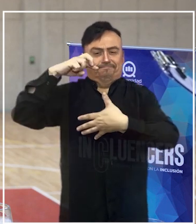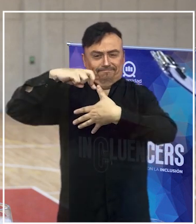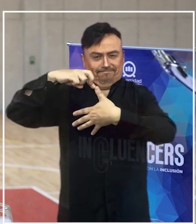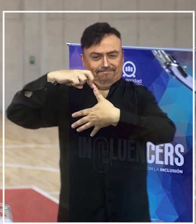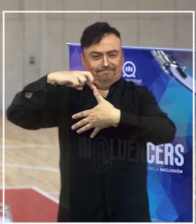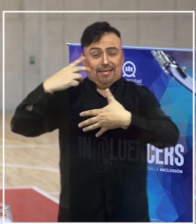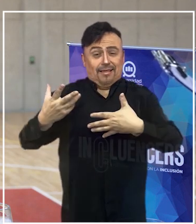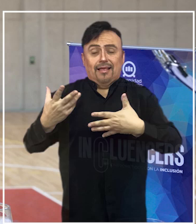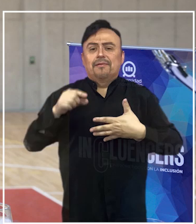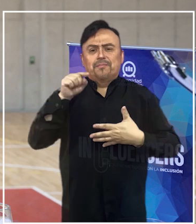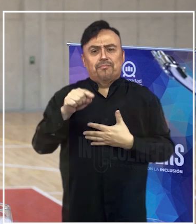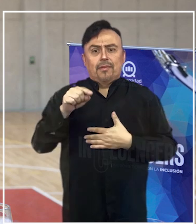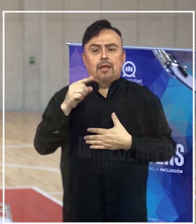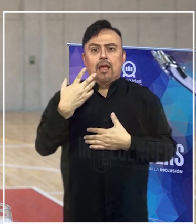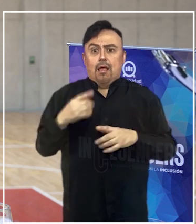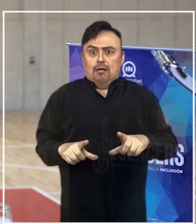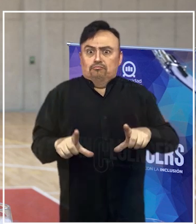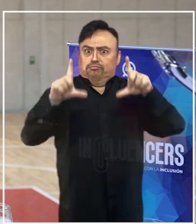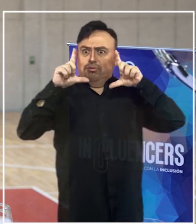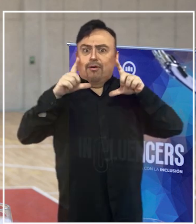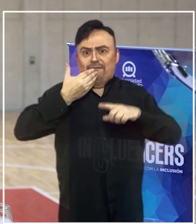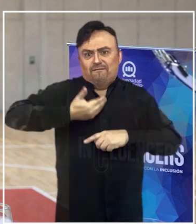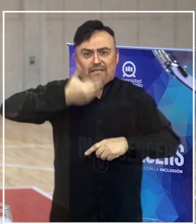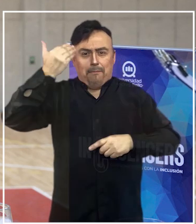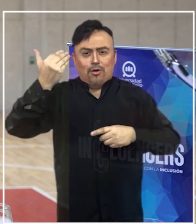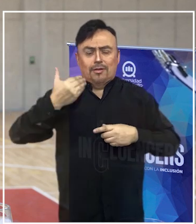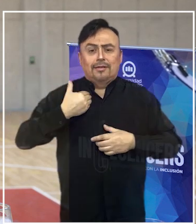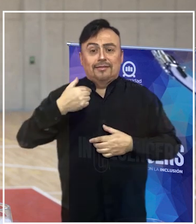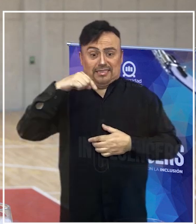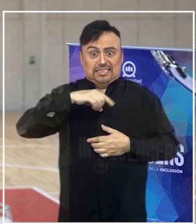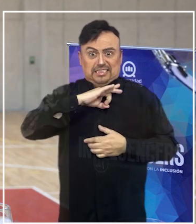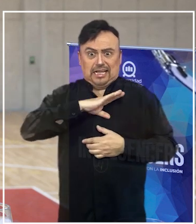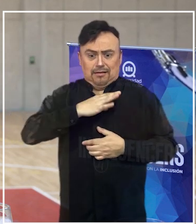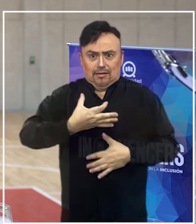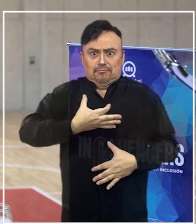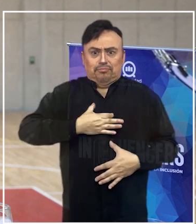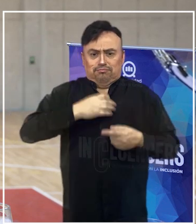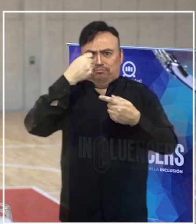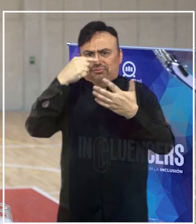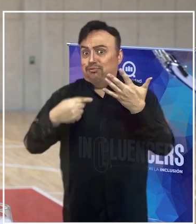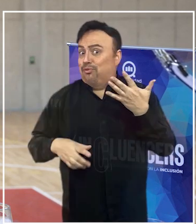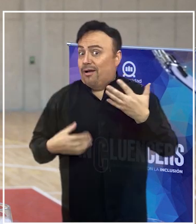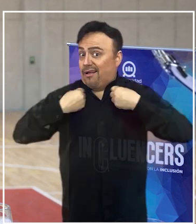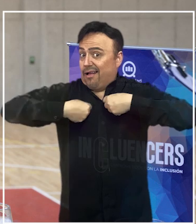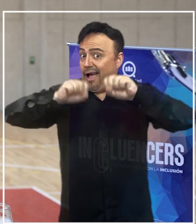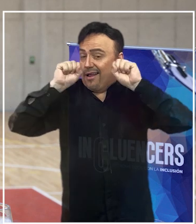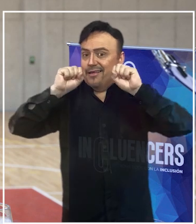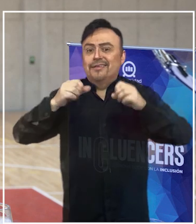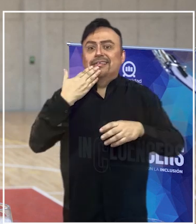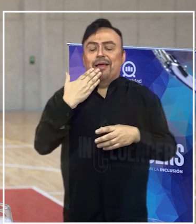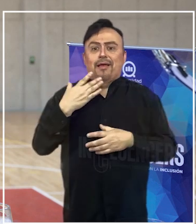exponentes, que no solamente tuvieron una gran cantidad de medallas en los Juegos Parapanamericanos, sino además varios ya